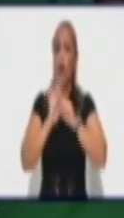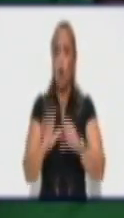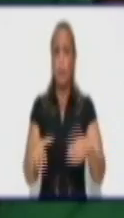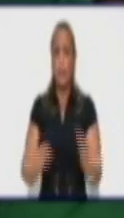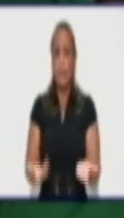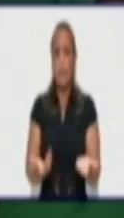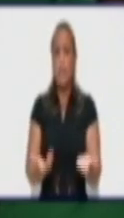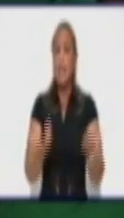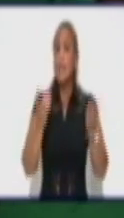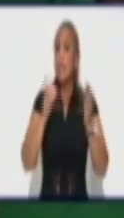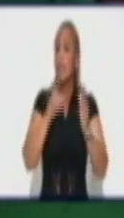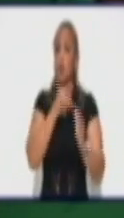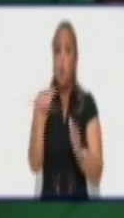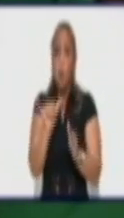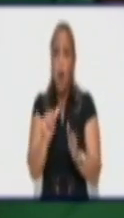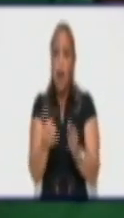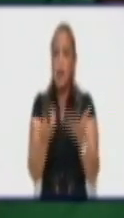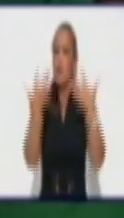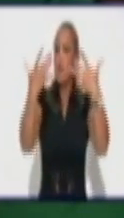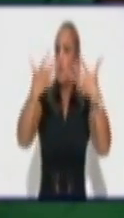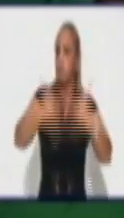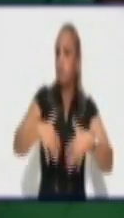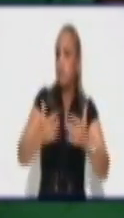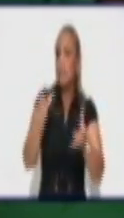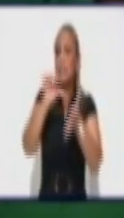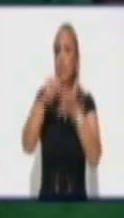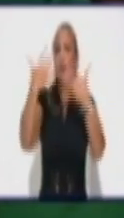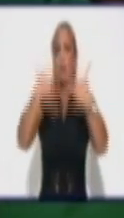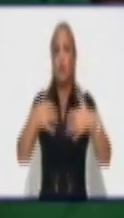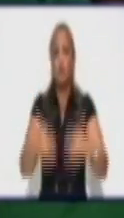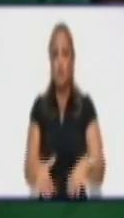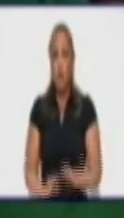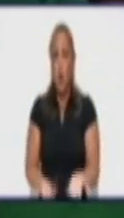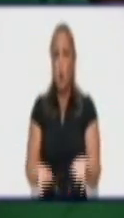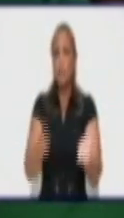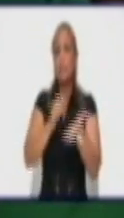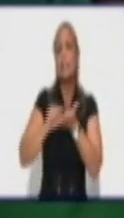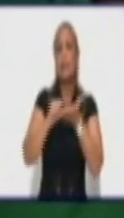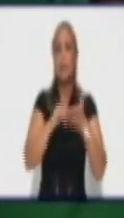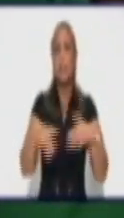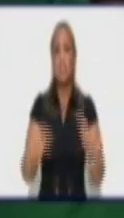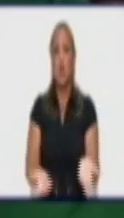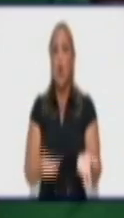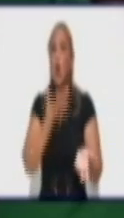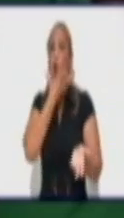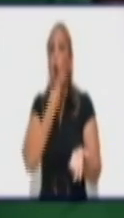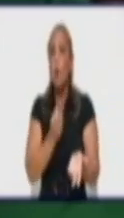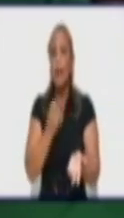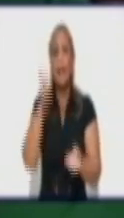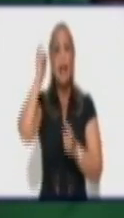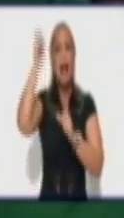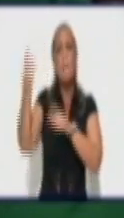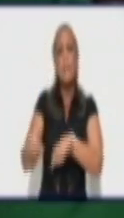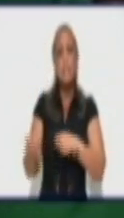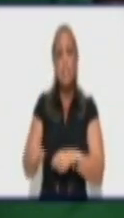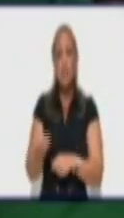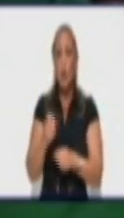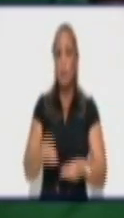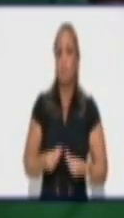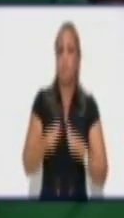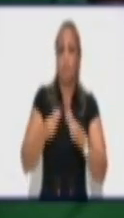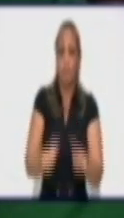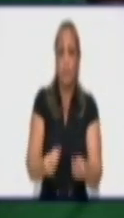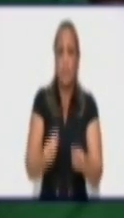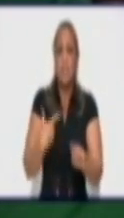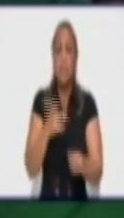en los centros de producción, en los centros de servicio, pero también los jóvenes que estamos, los jóvenes campesinos, que estamos también dando el paso al frente en esos jóvenes estudiantes